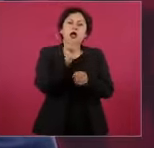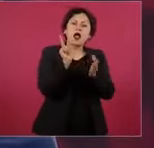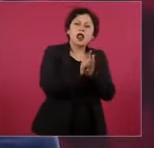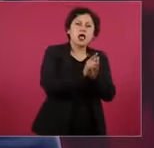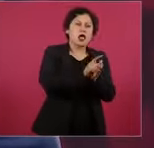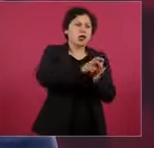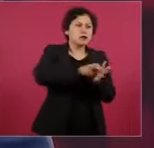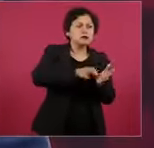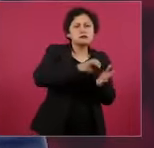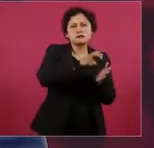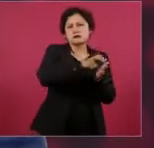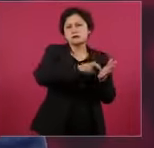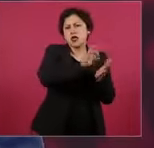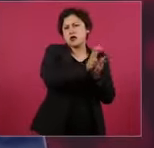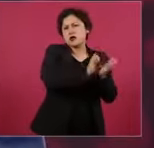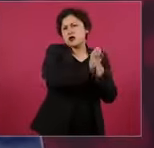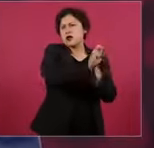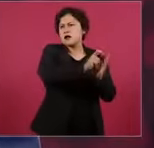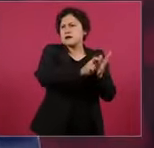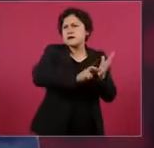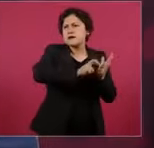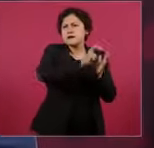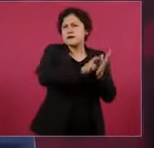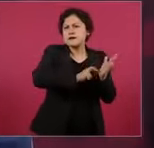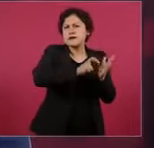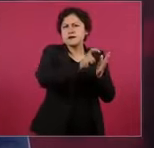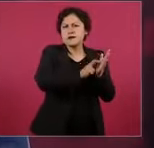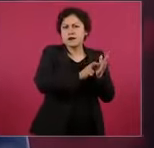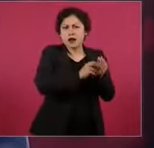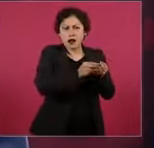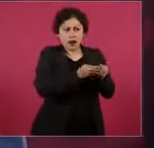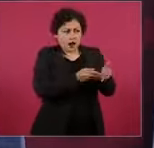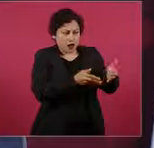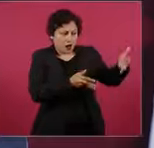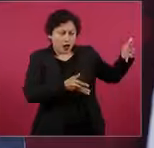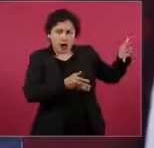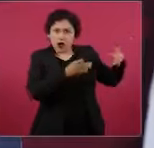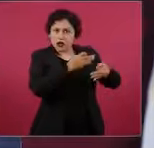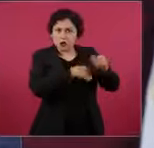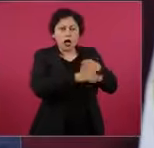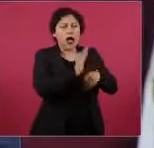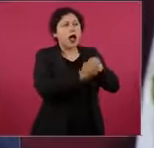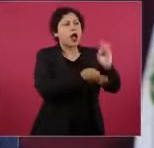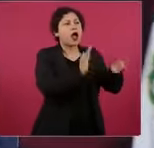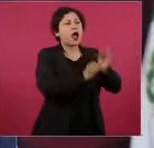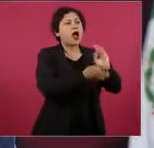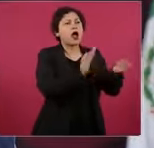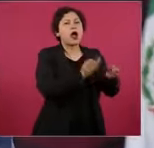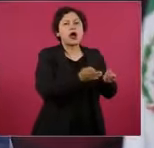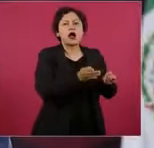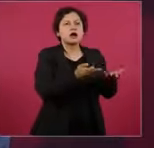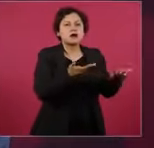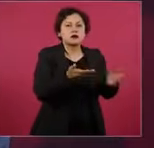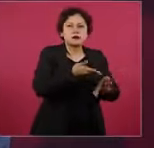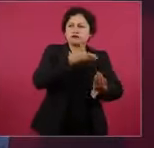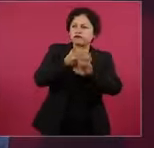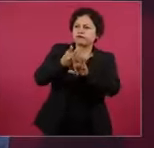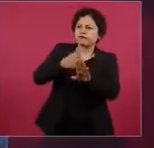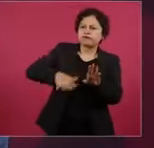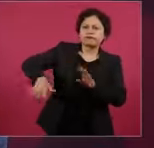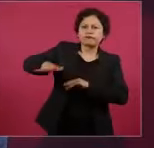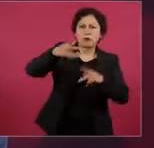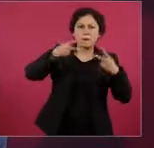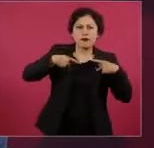la Constitución, todas en contra del pueblo de México, para legalizar el saqueo de los bienes